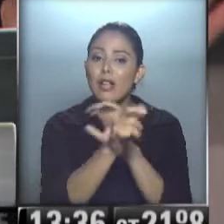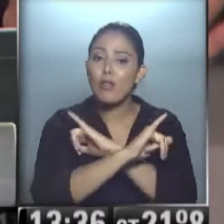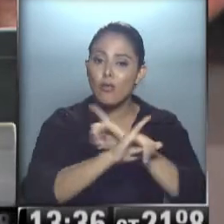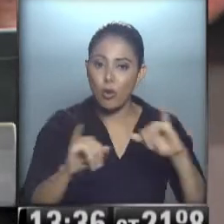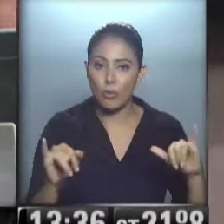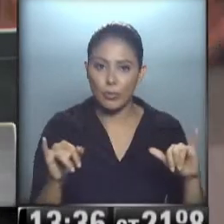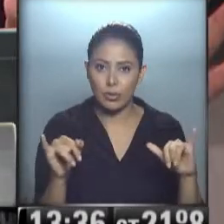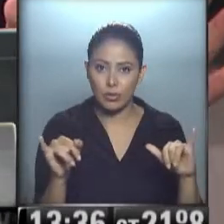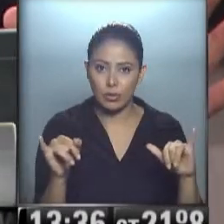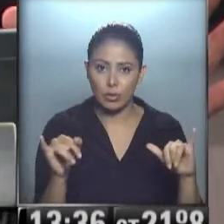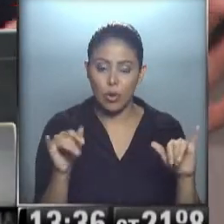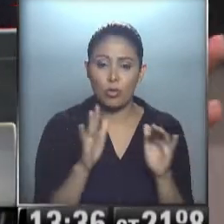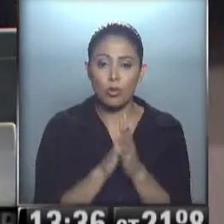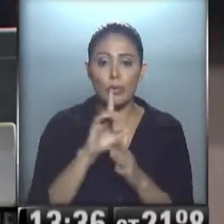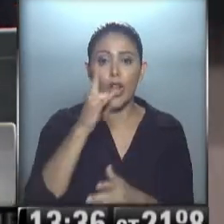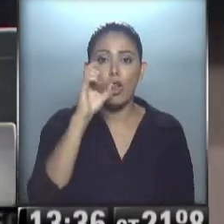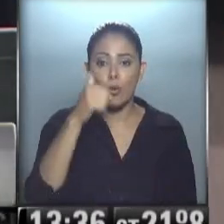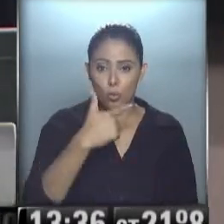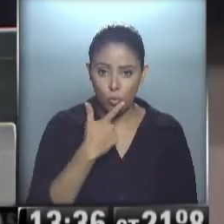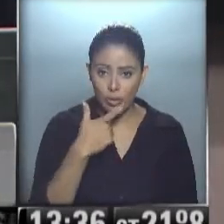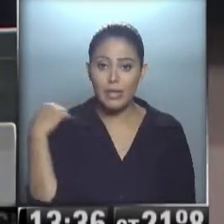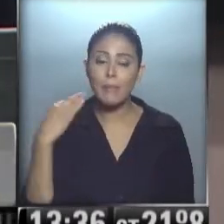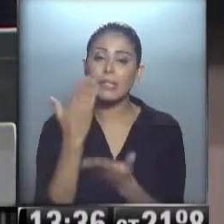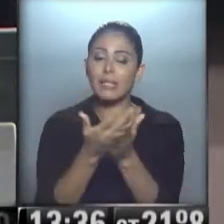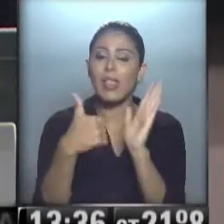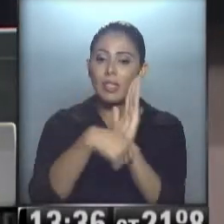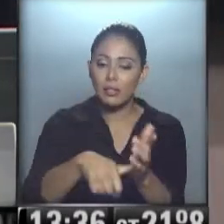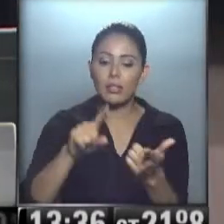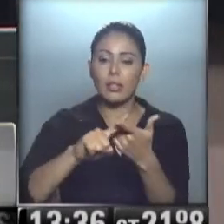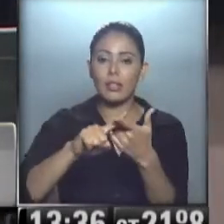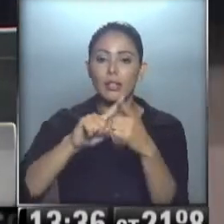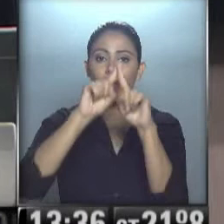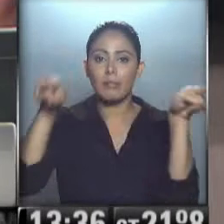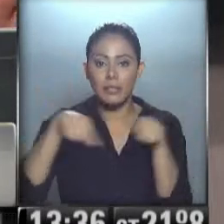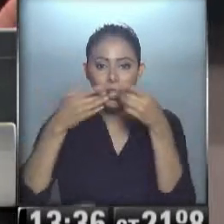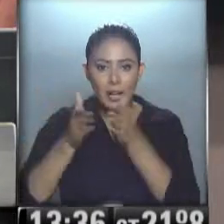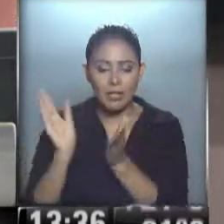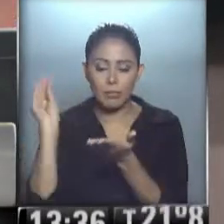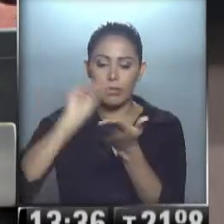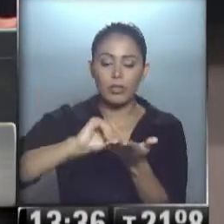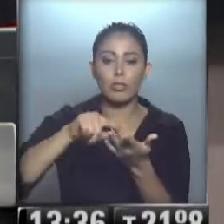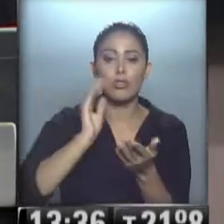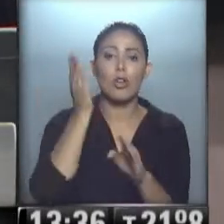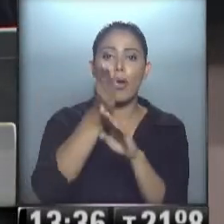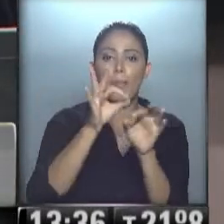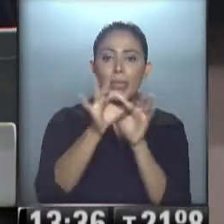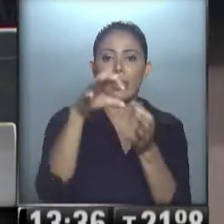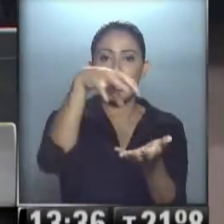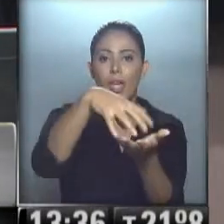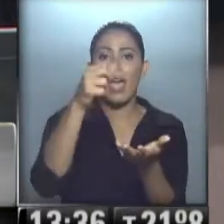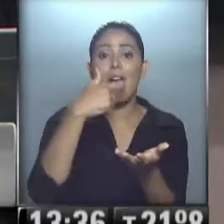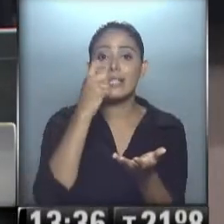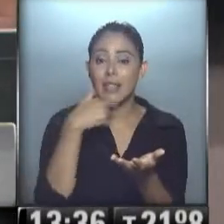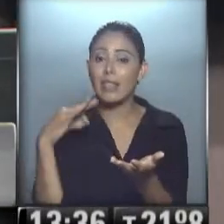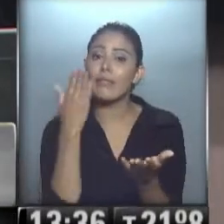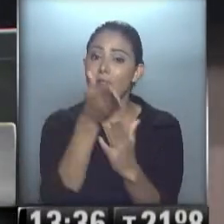respecto a Lucas, Juan Ignacio, presentarnos el documento, la partida de nacimiento, en la SES más cercana a tu domicilio. Tenés